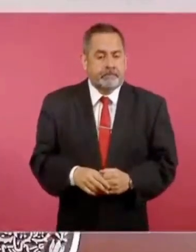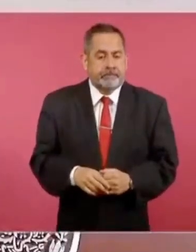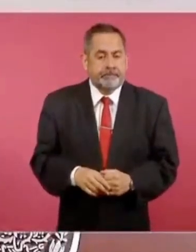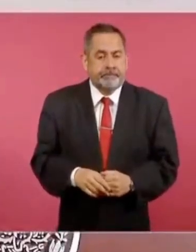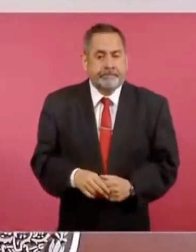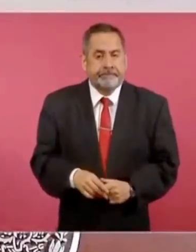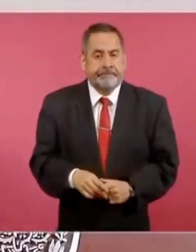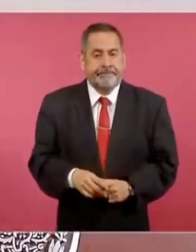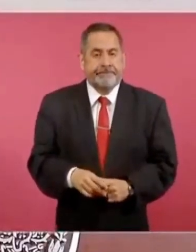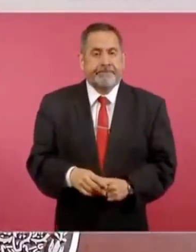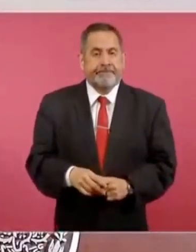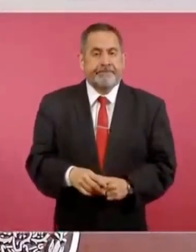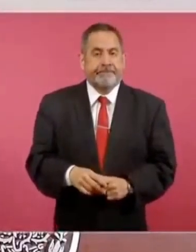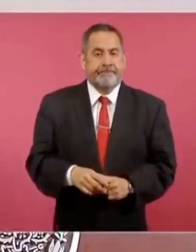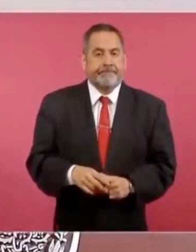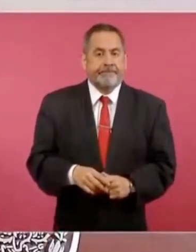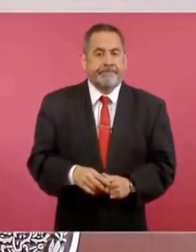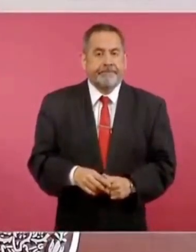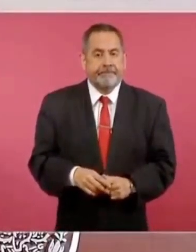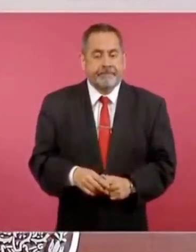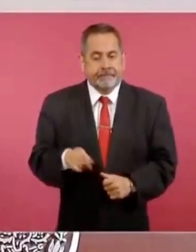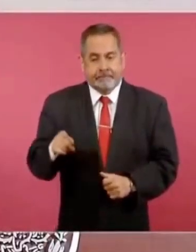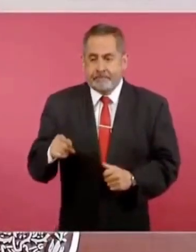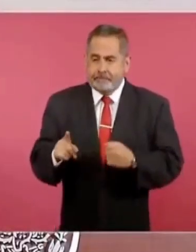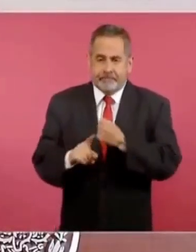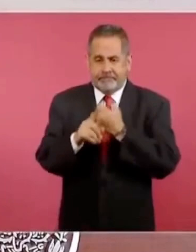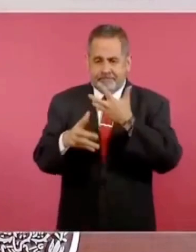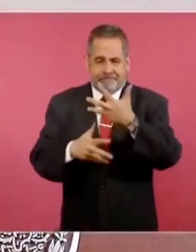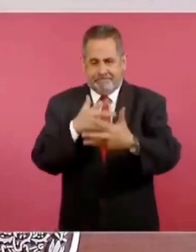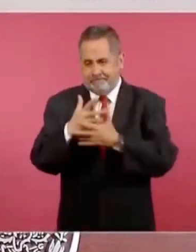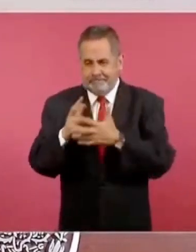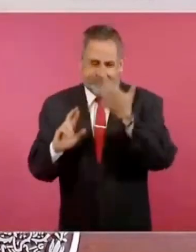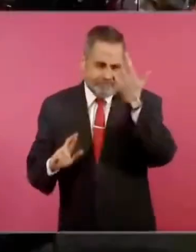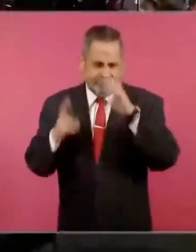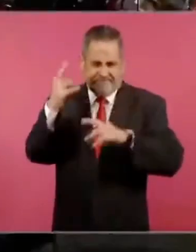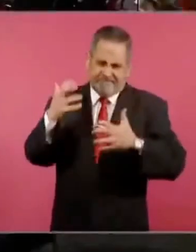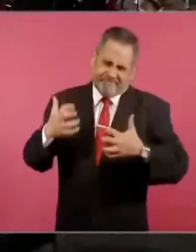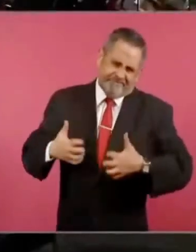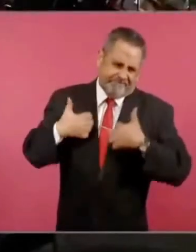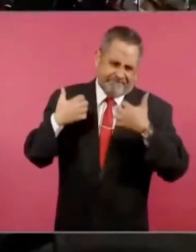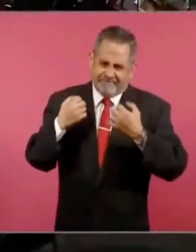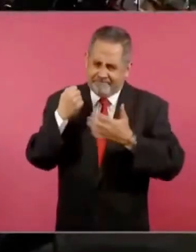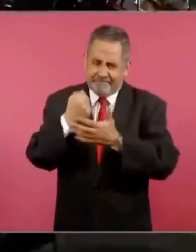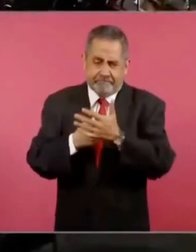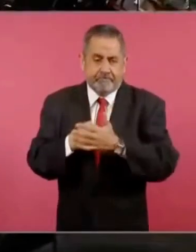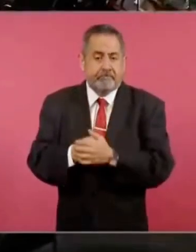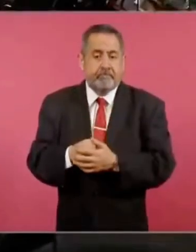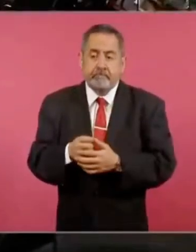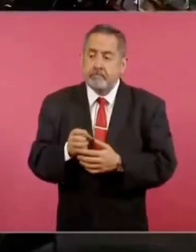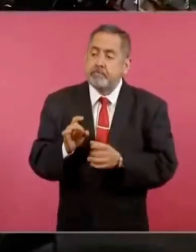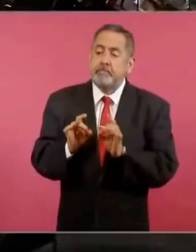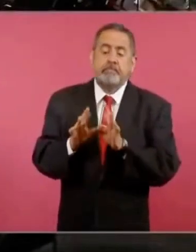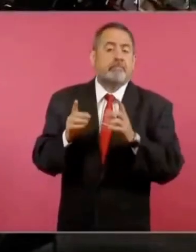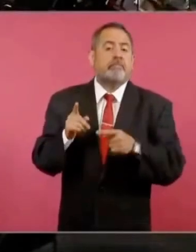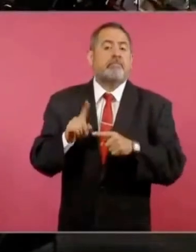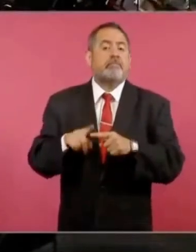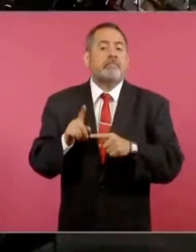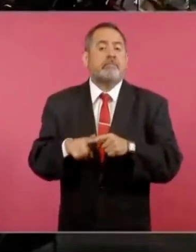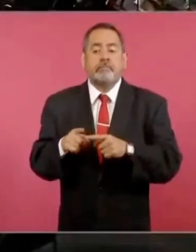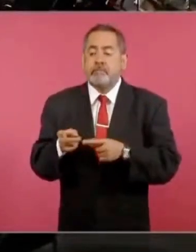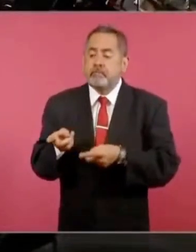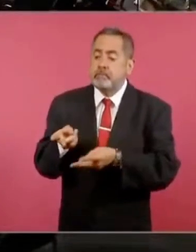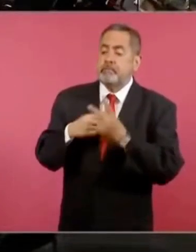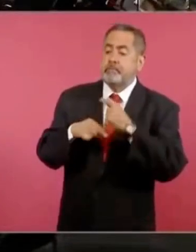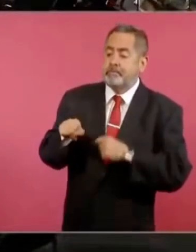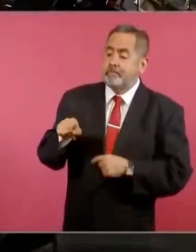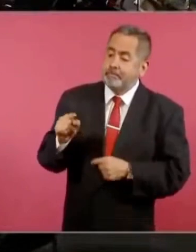fuego revolucionario surge el